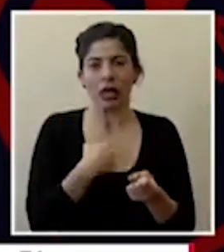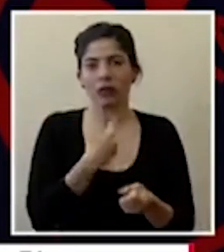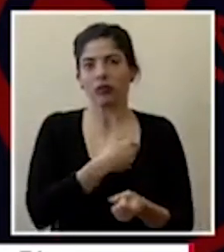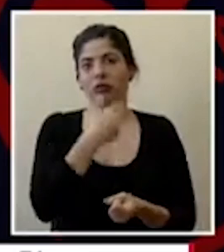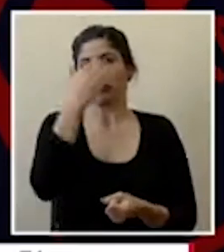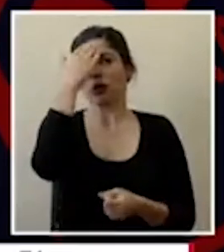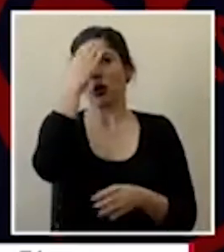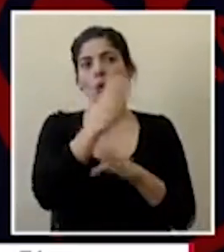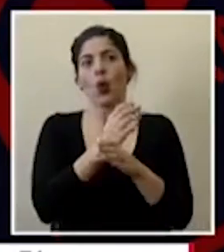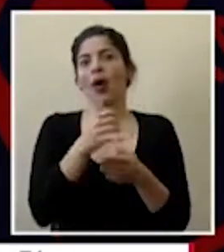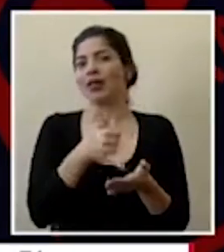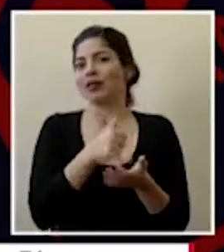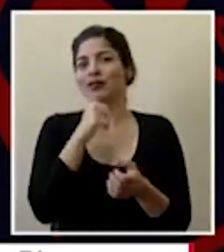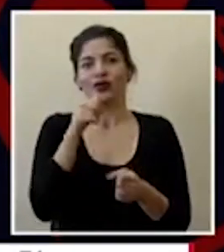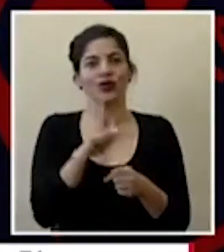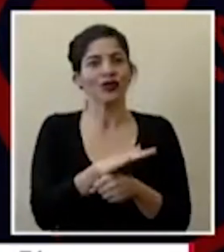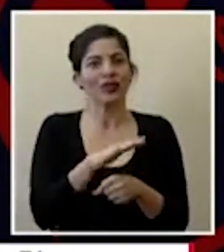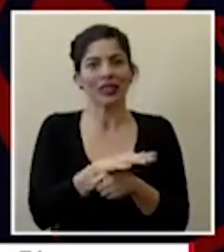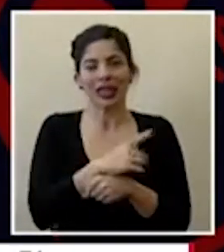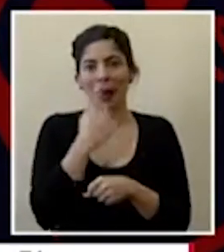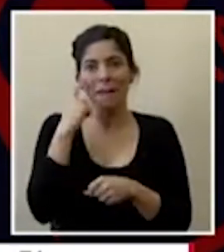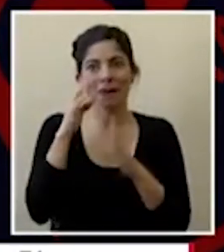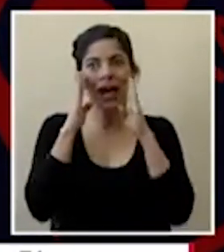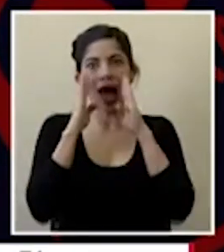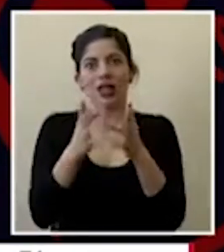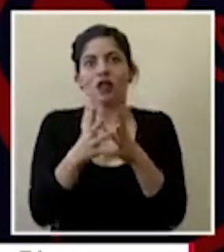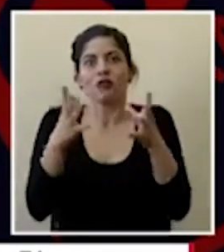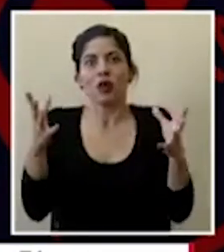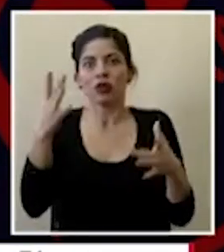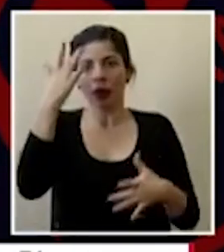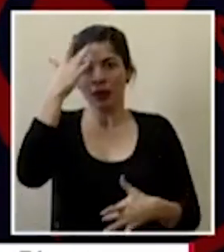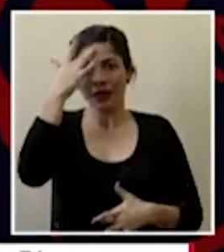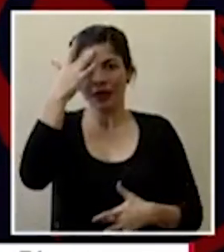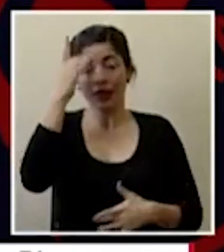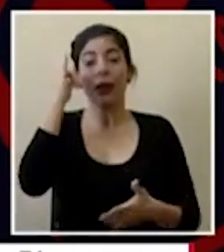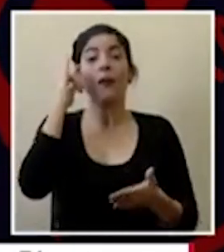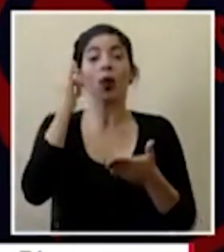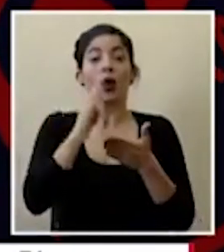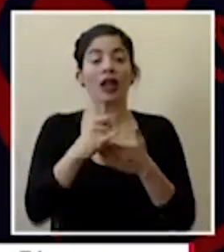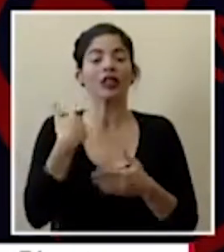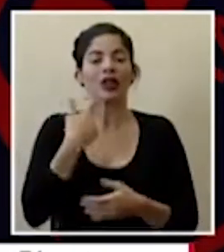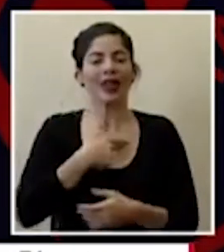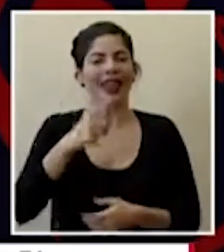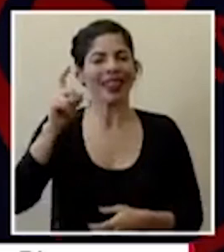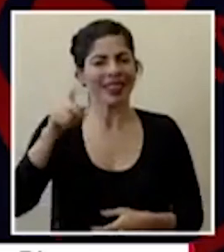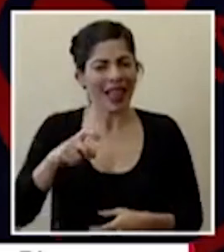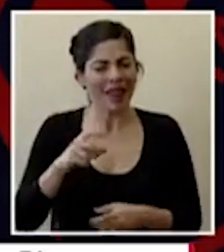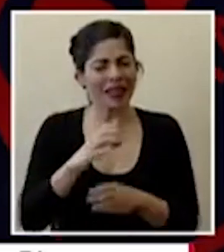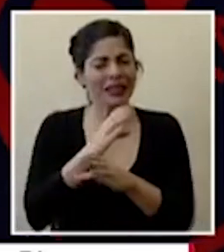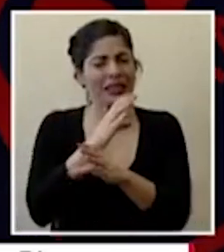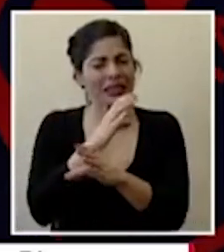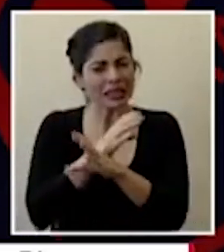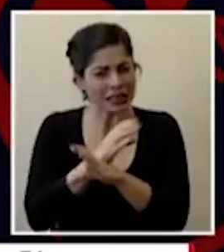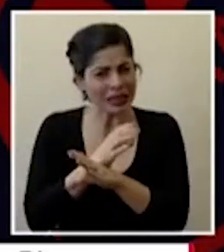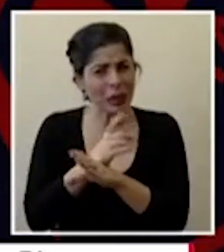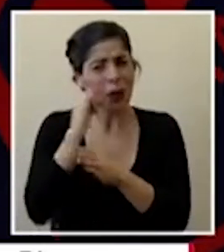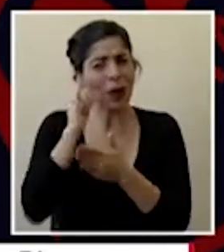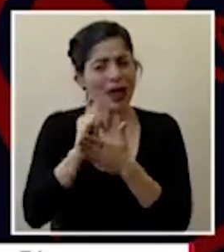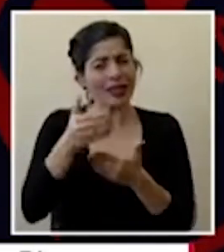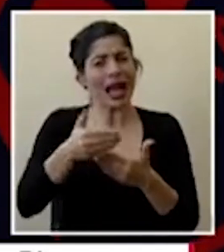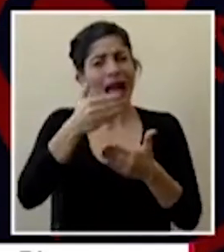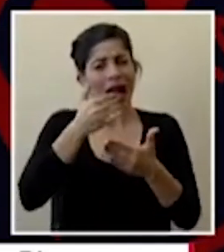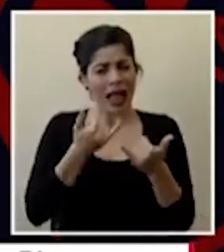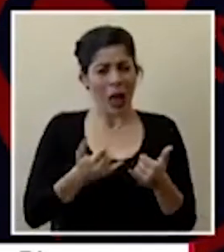cuidados intensivos no son suficientes para tener esta cantidad de pacientes por eso es que tenemos que tener mucho cuidado por eso que tenemos que planificar